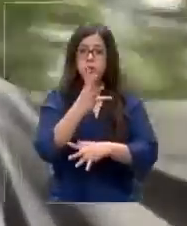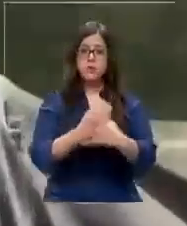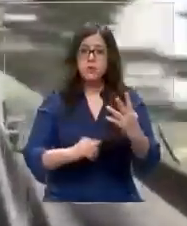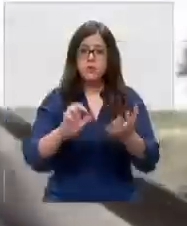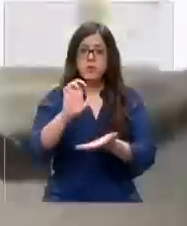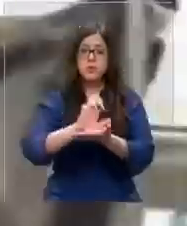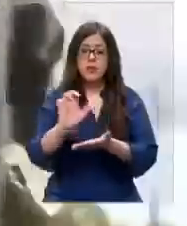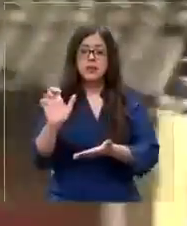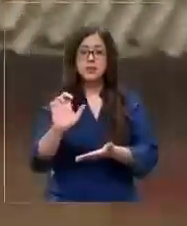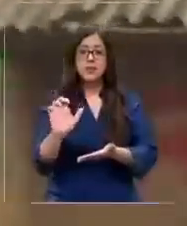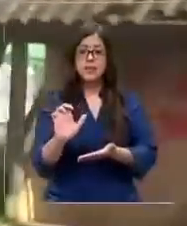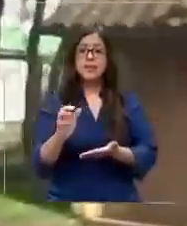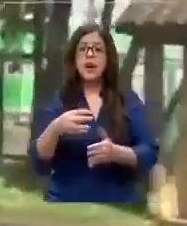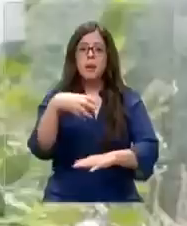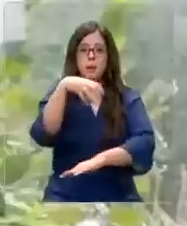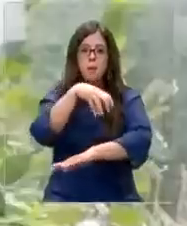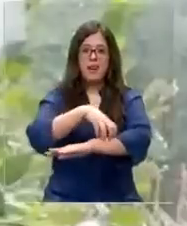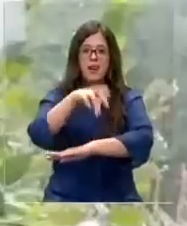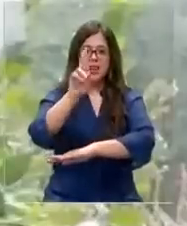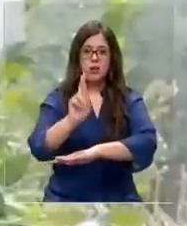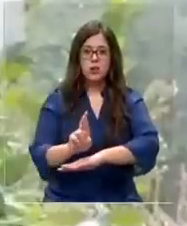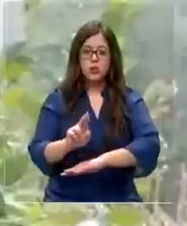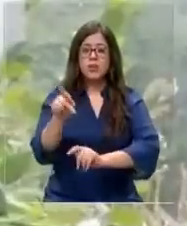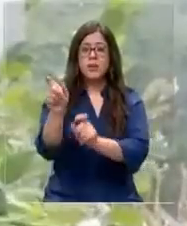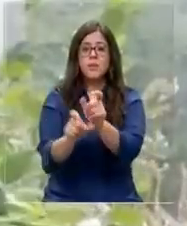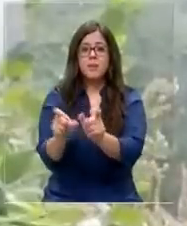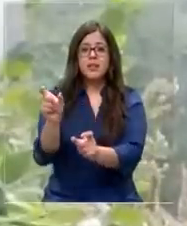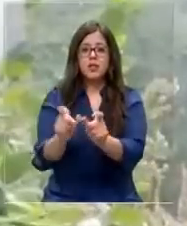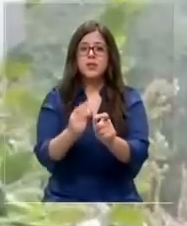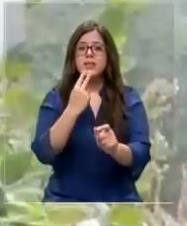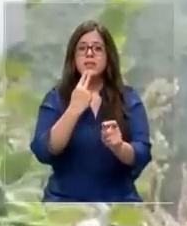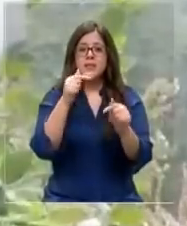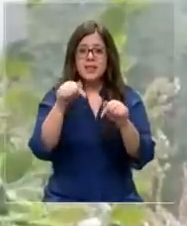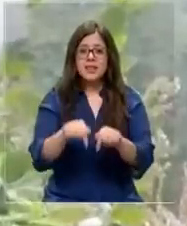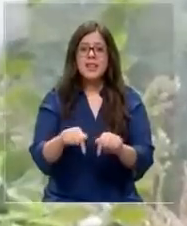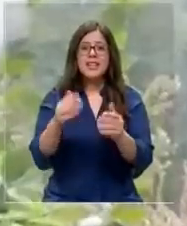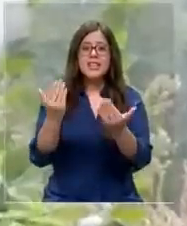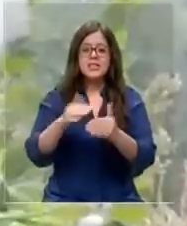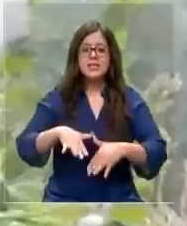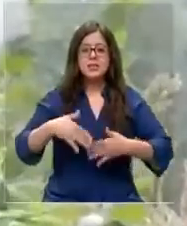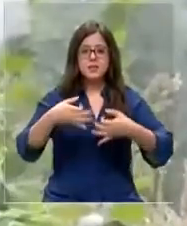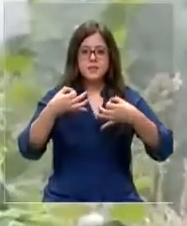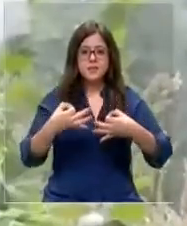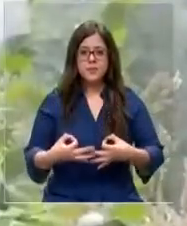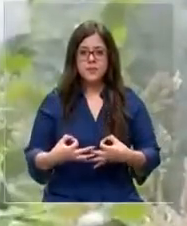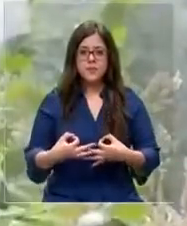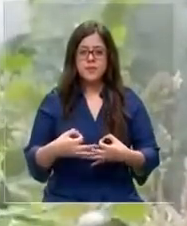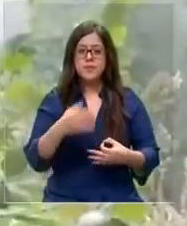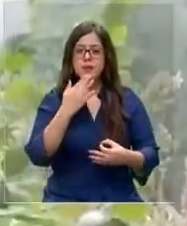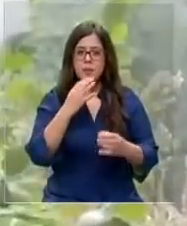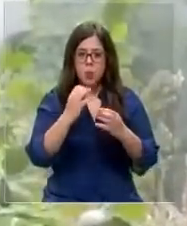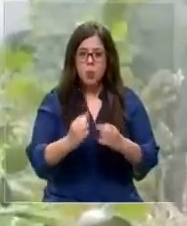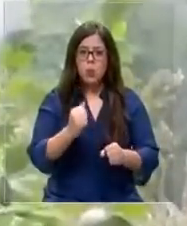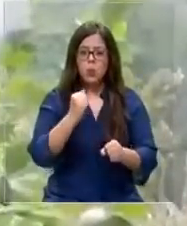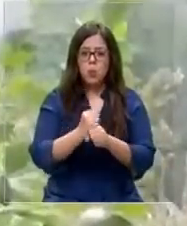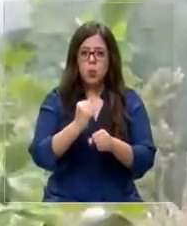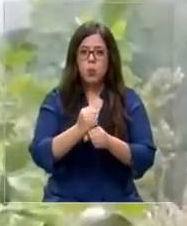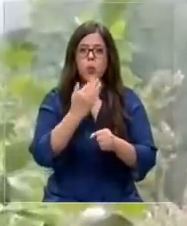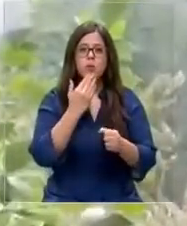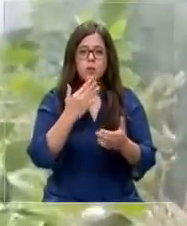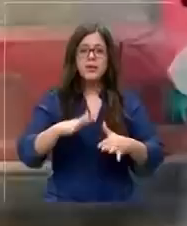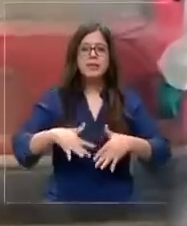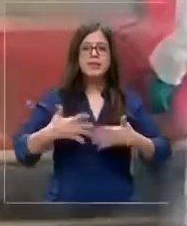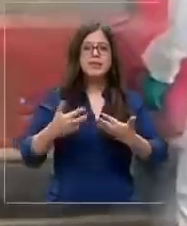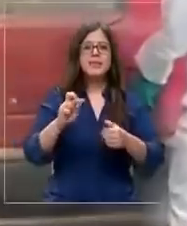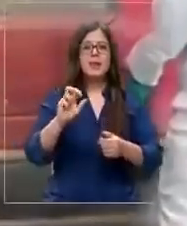del estado de excepción de emergencia para la macrozona sur. Los habitantes de esta zona necesitan sentirse seguros, necesitan poder trabajar, necesitan